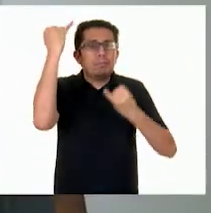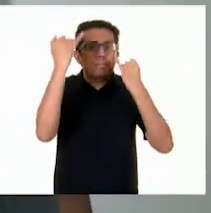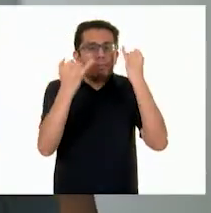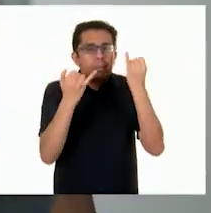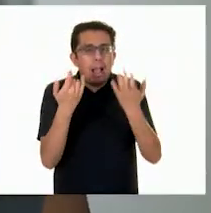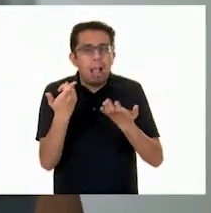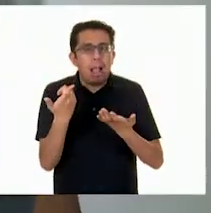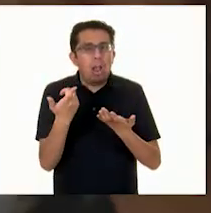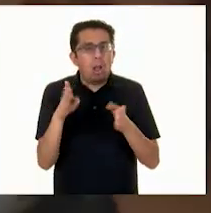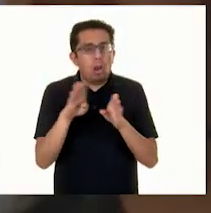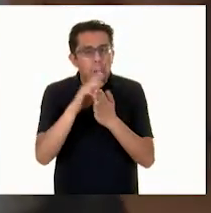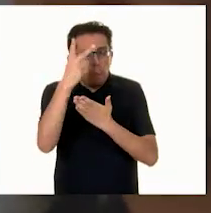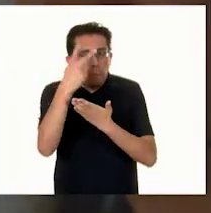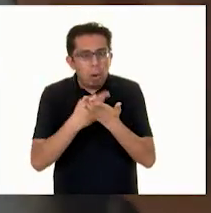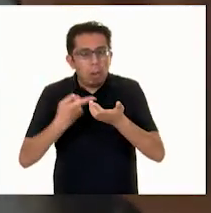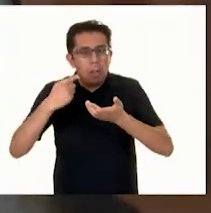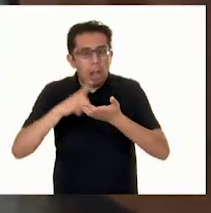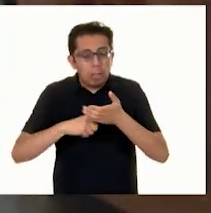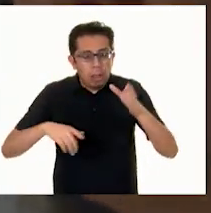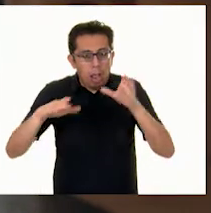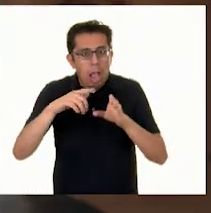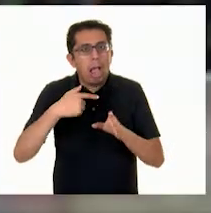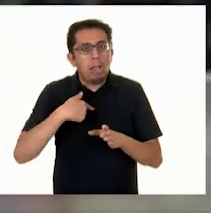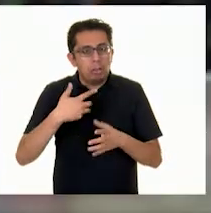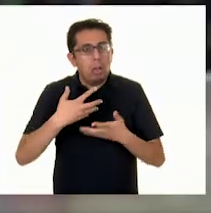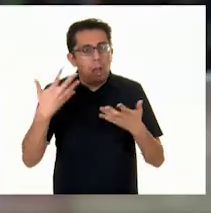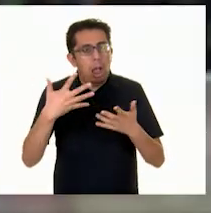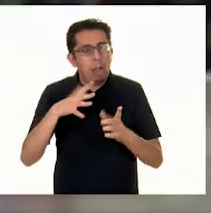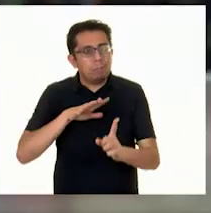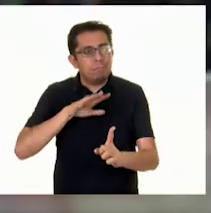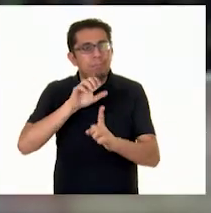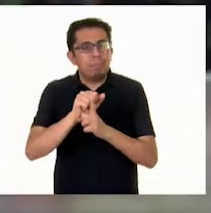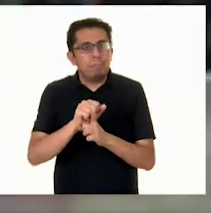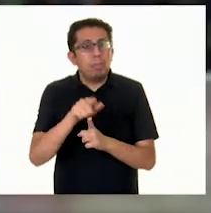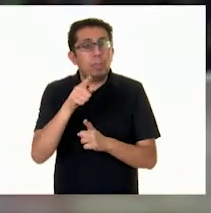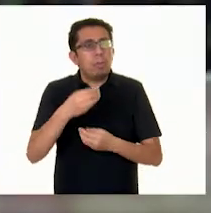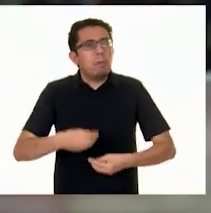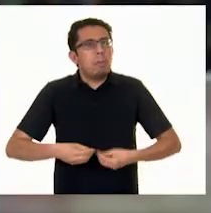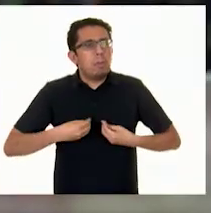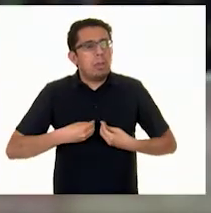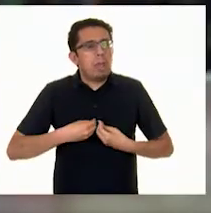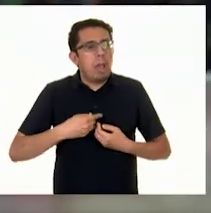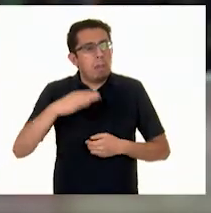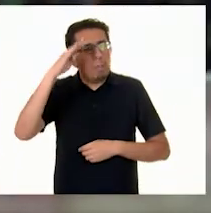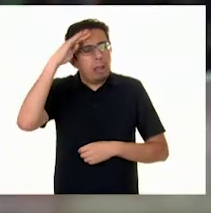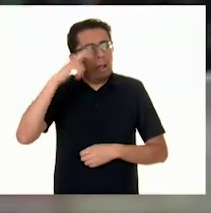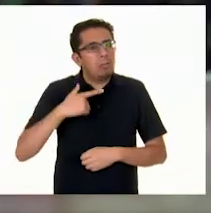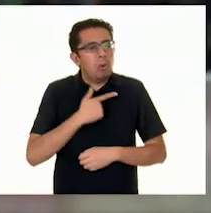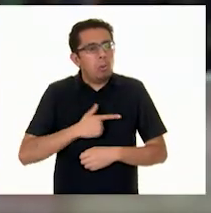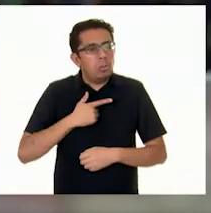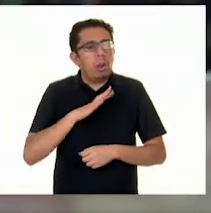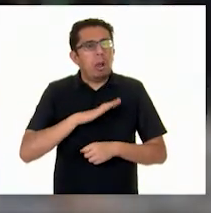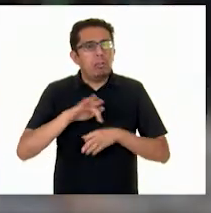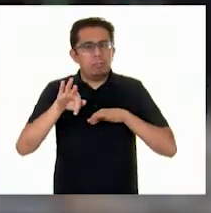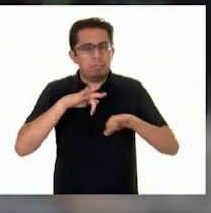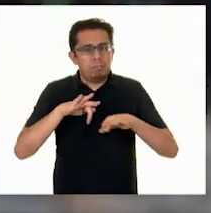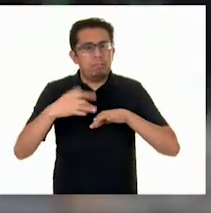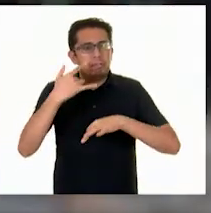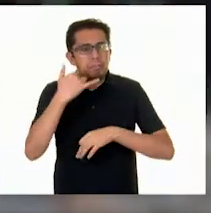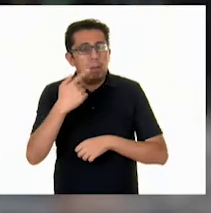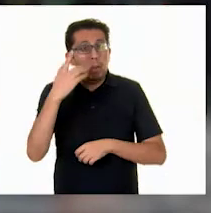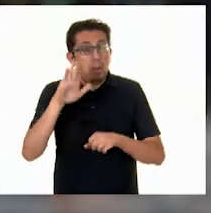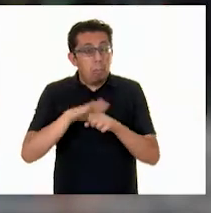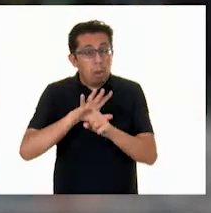software debería de hacer, yo lo hago realidad. En la vida encuentra lo que te gusta y trabaja con todo tu corazón y energía. Porque